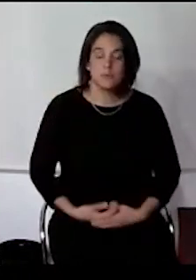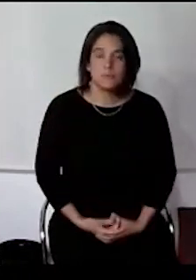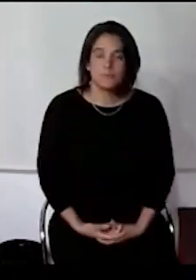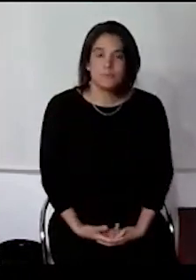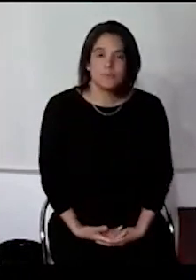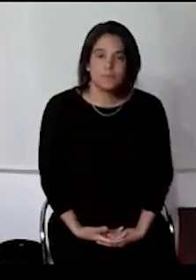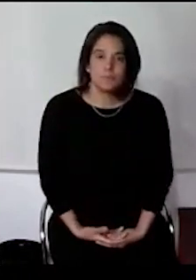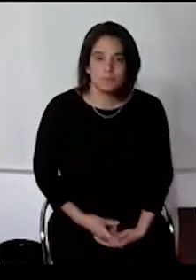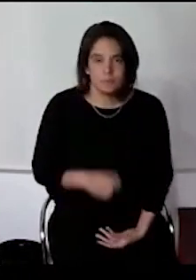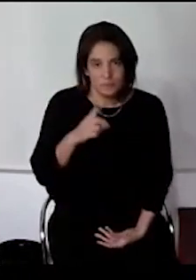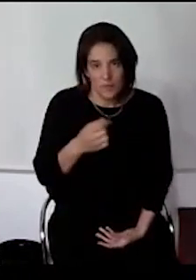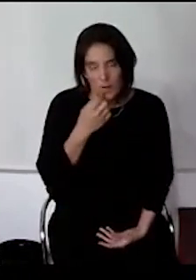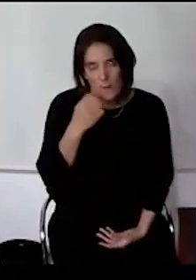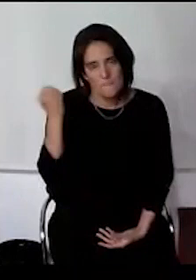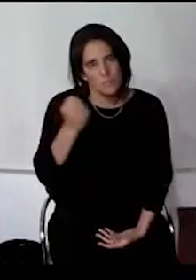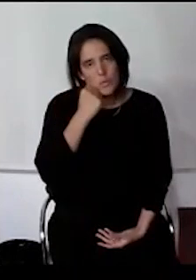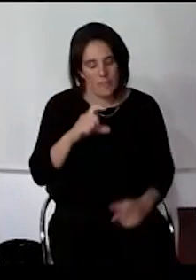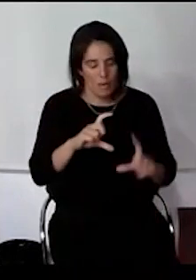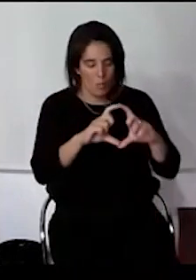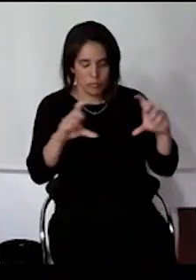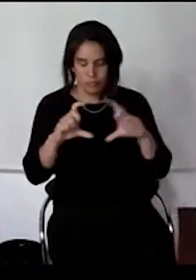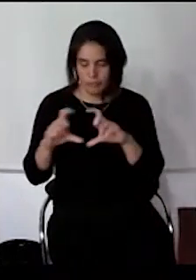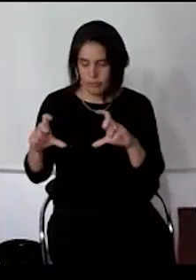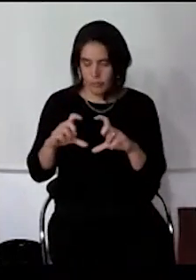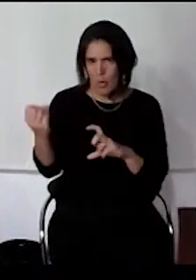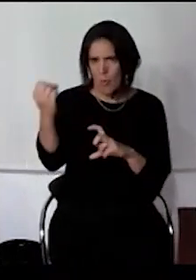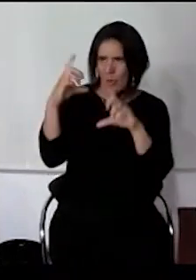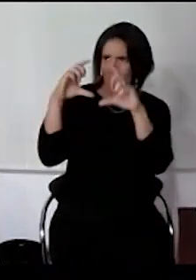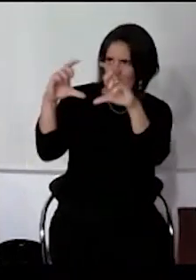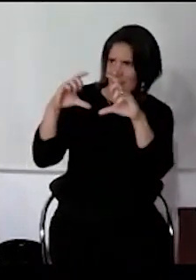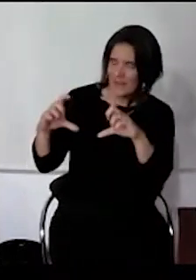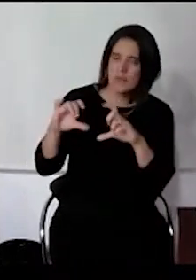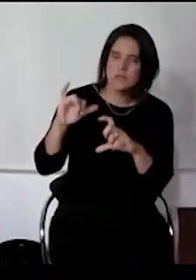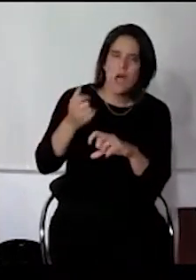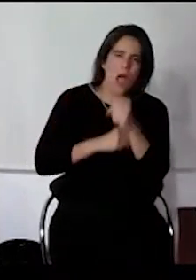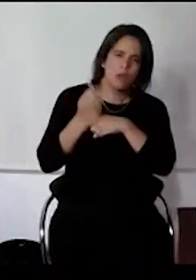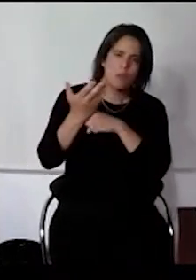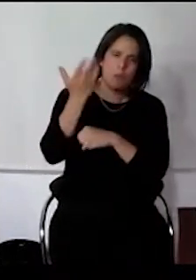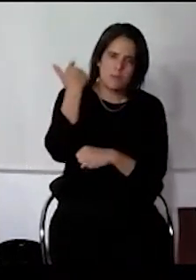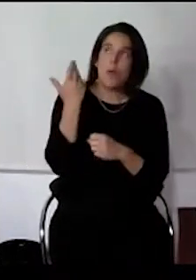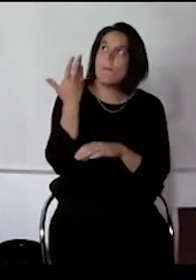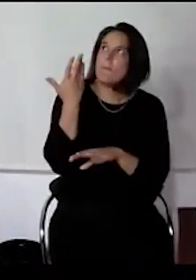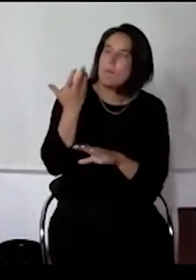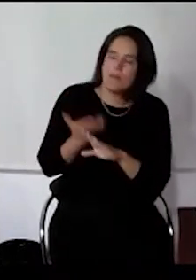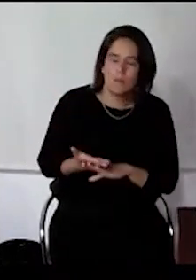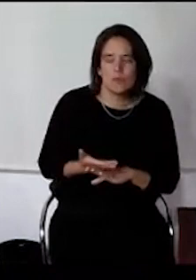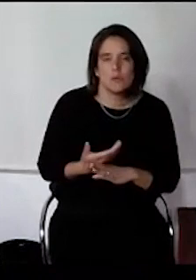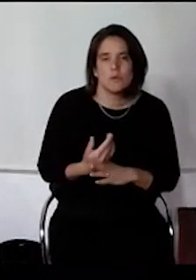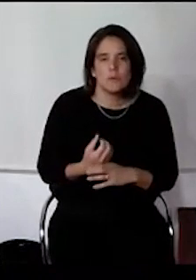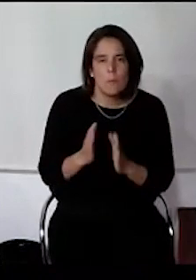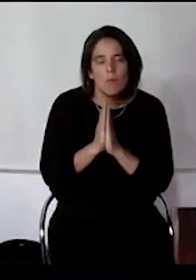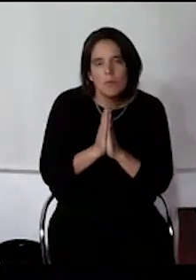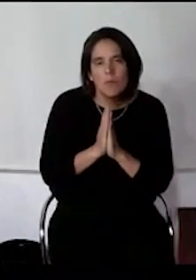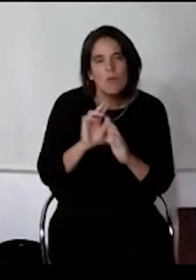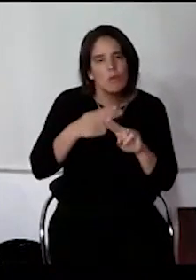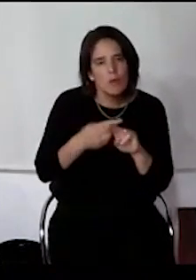es importante la señalización que también pedimos ya hace mucho tiempo, el año pasado cuando terminó la temporada, pedimos que por